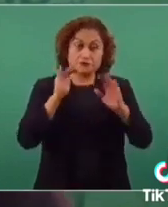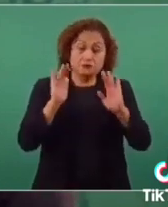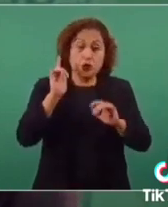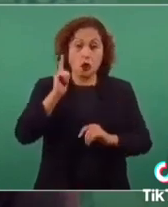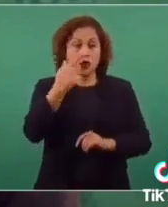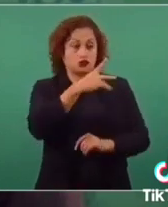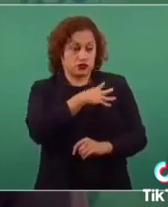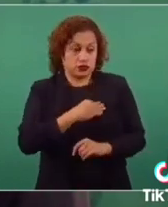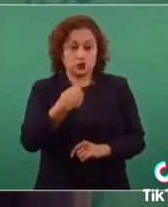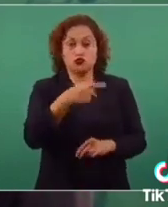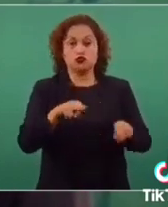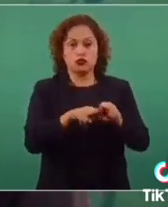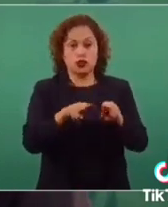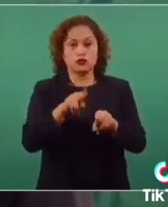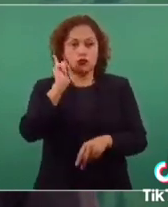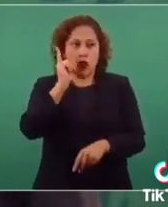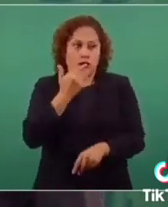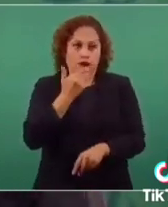O sus nietos